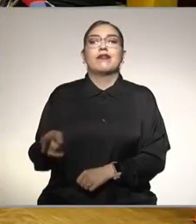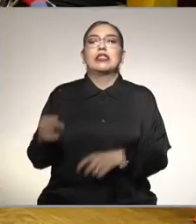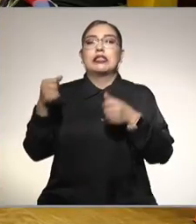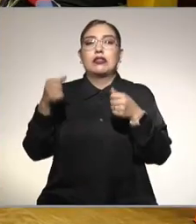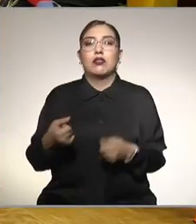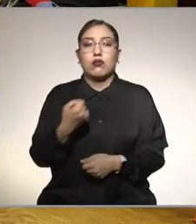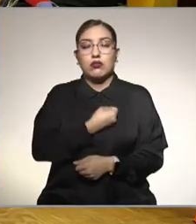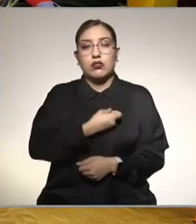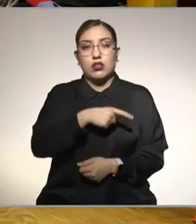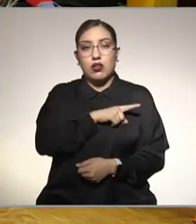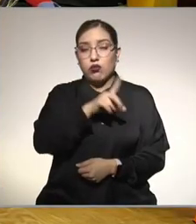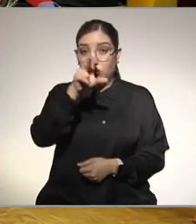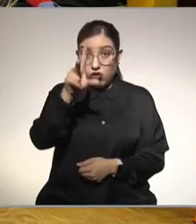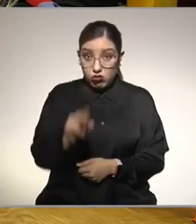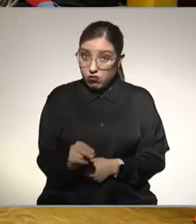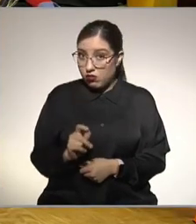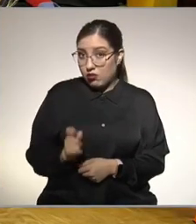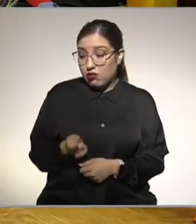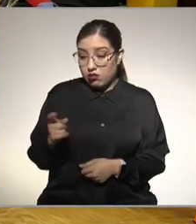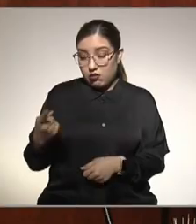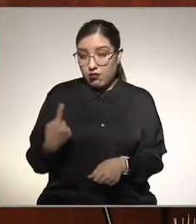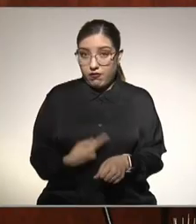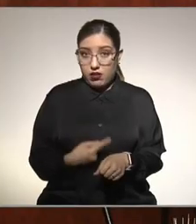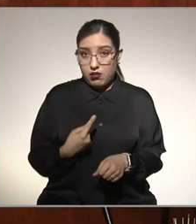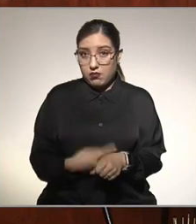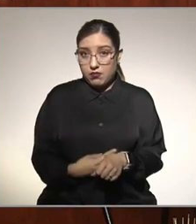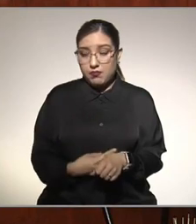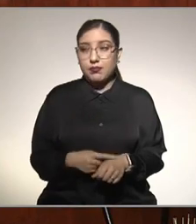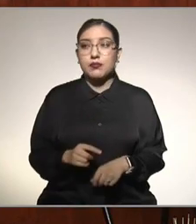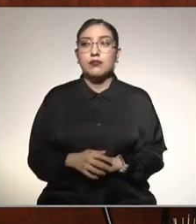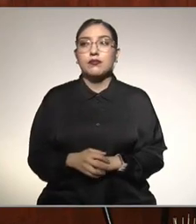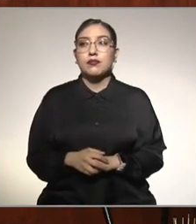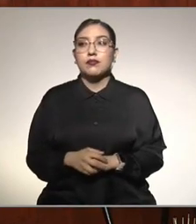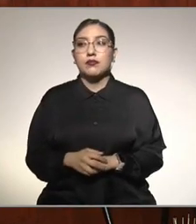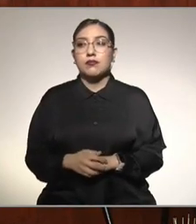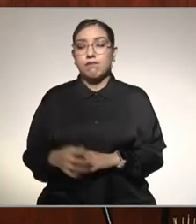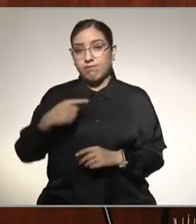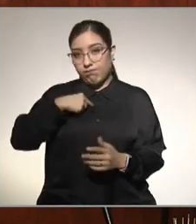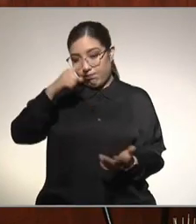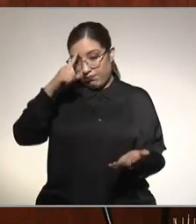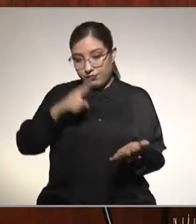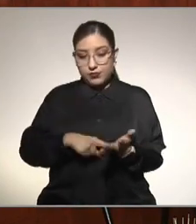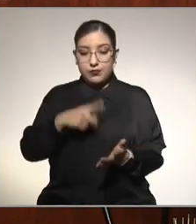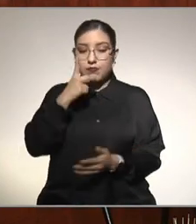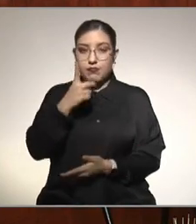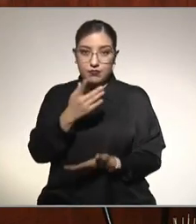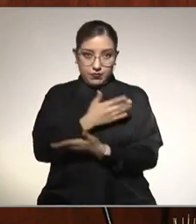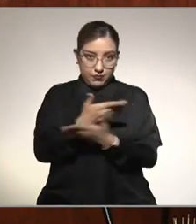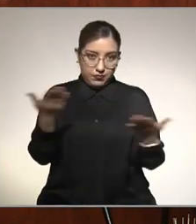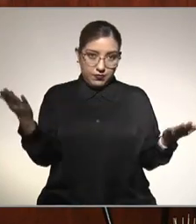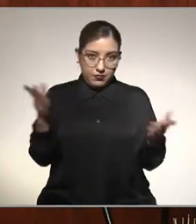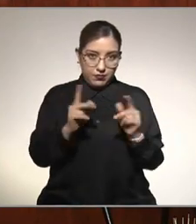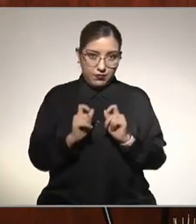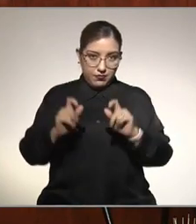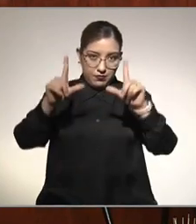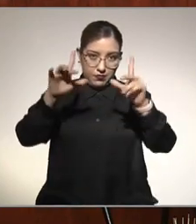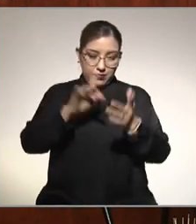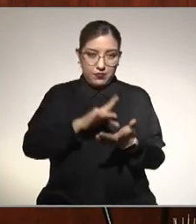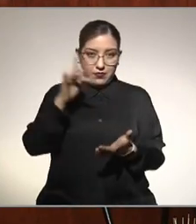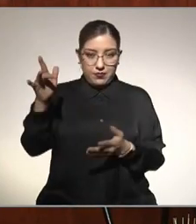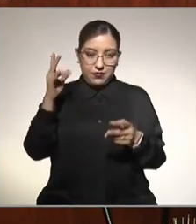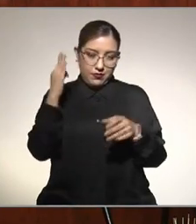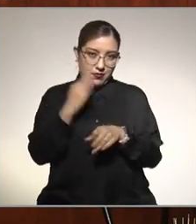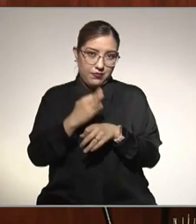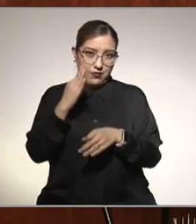está muy sano, no, la realidad es que una enfermedad y bueno, yo creo que hay que agradecerle a Dios en Confianza que da estos temas porque en